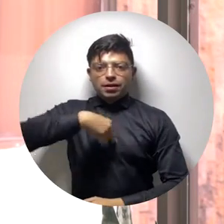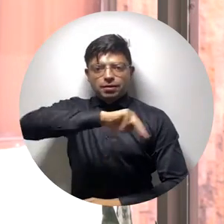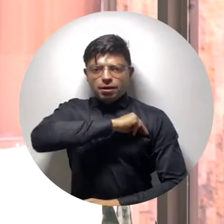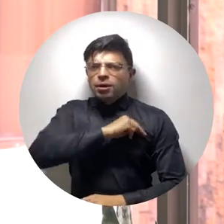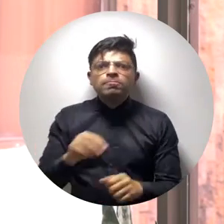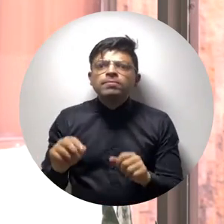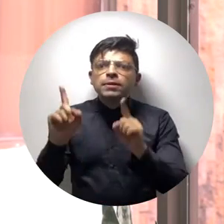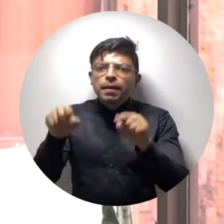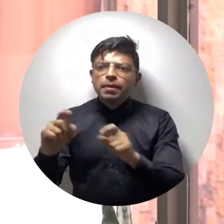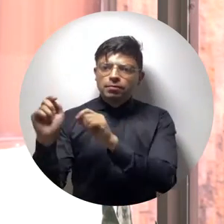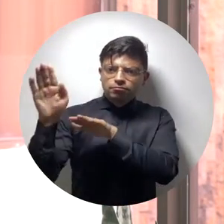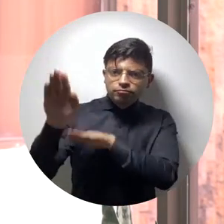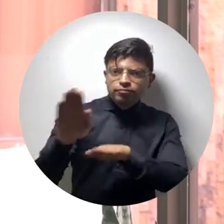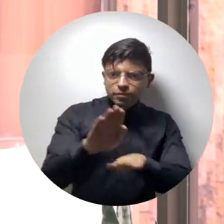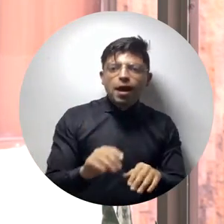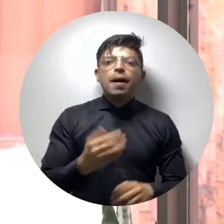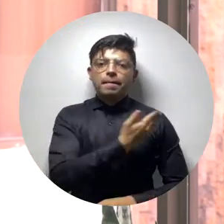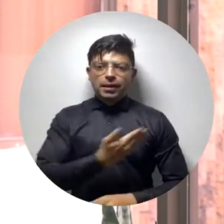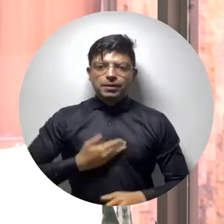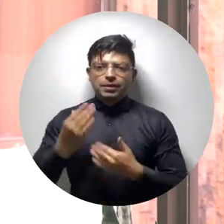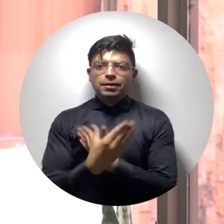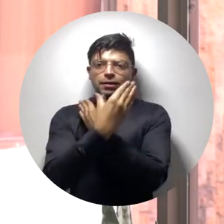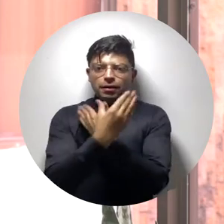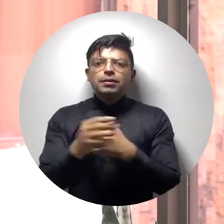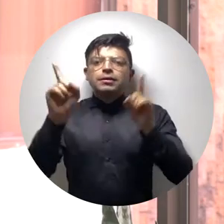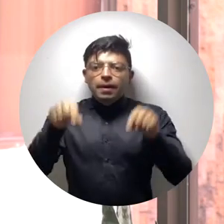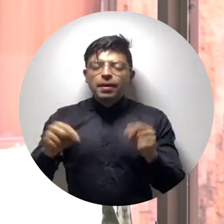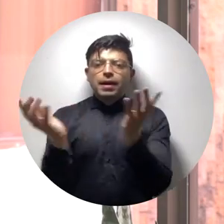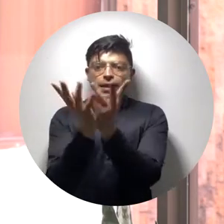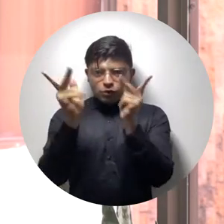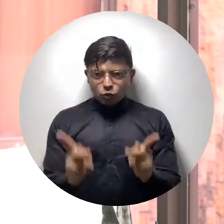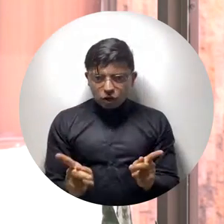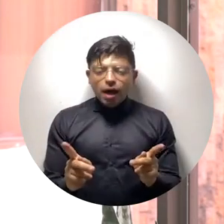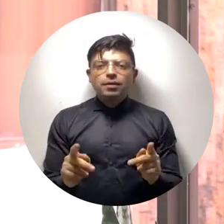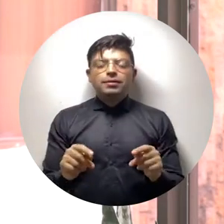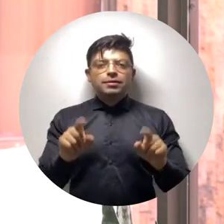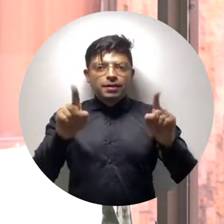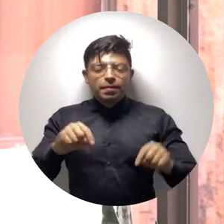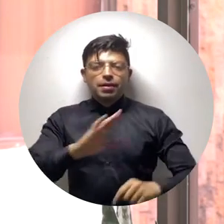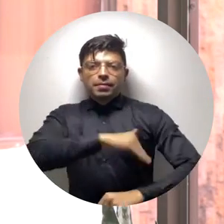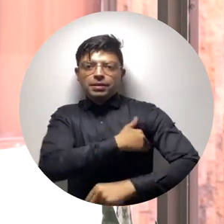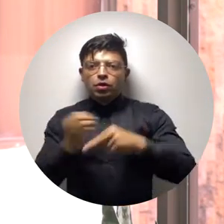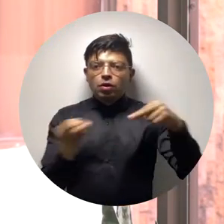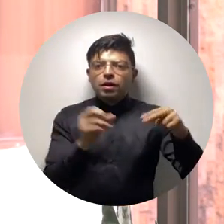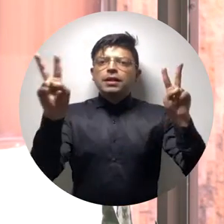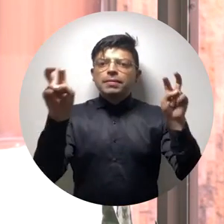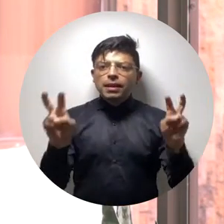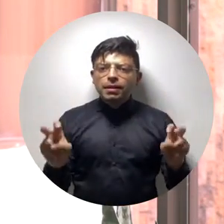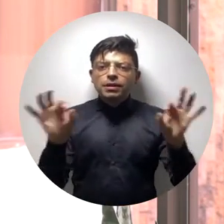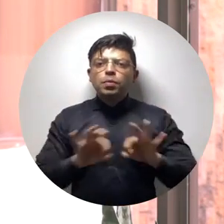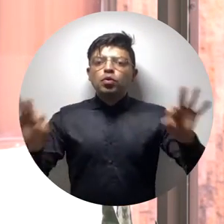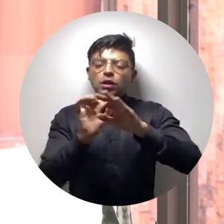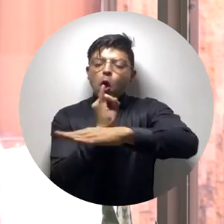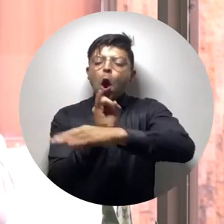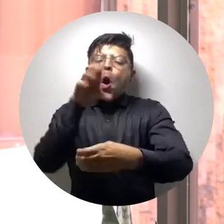junto con delegados de la Presidencia de la República, estudiantes y Ministerio de Educación, tocando temas muy importantes